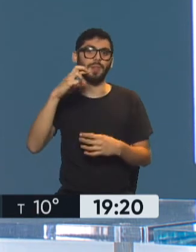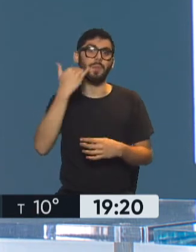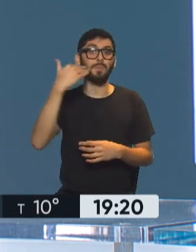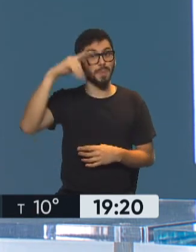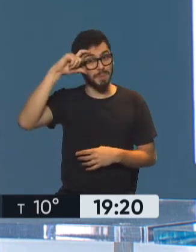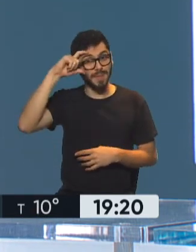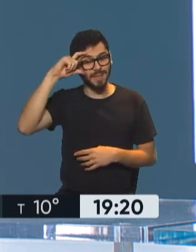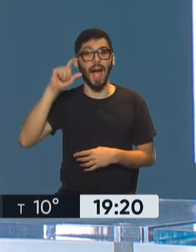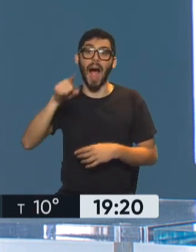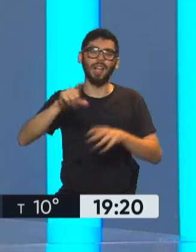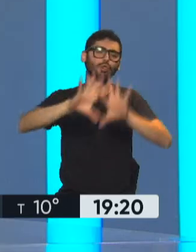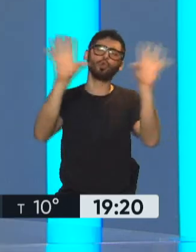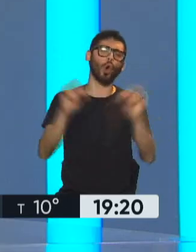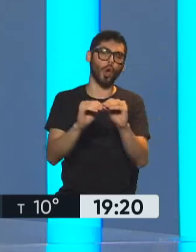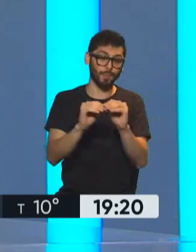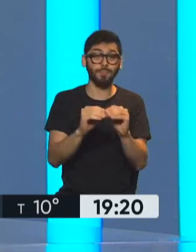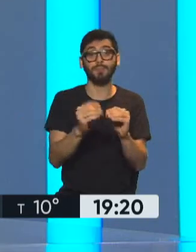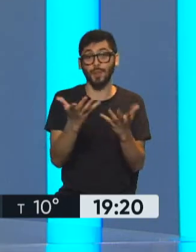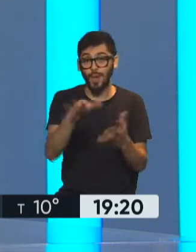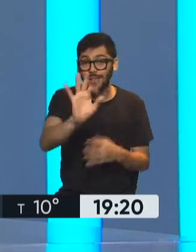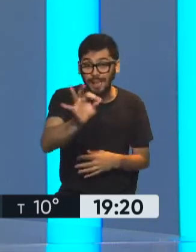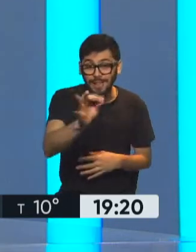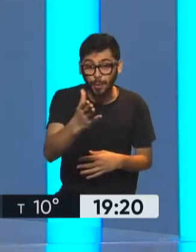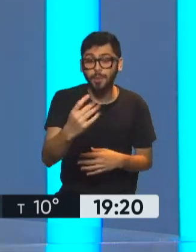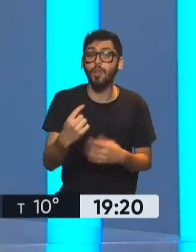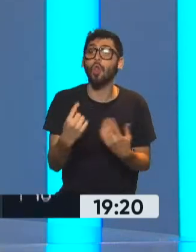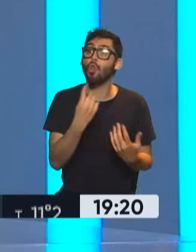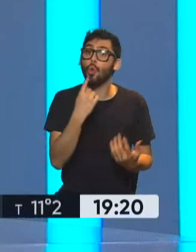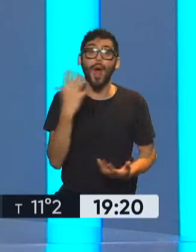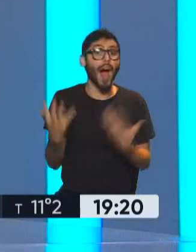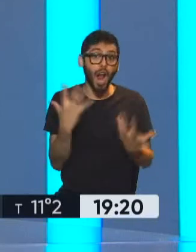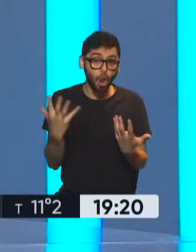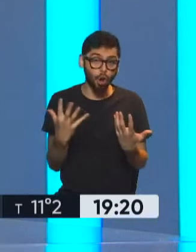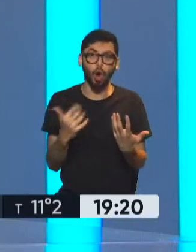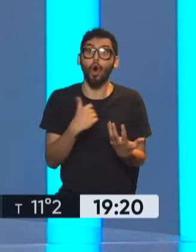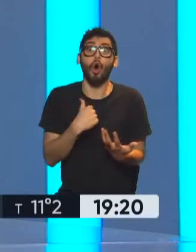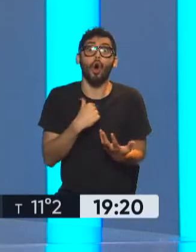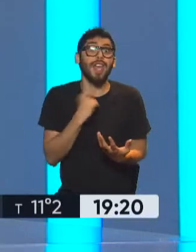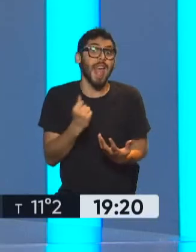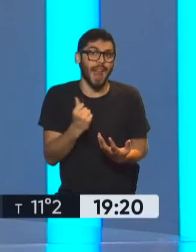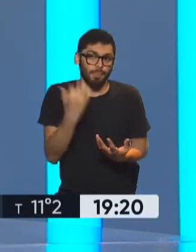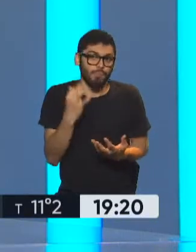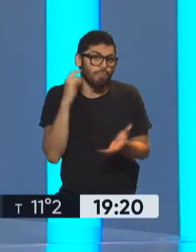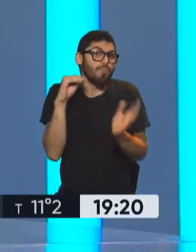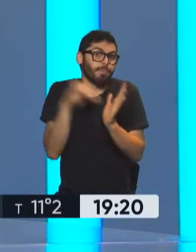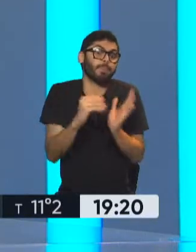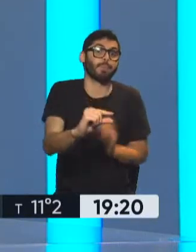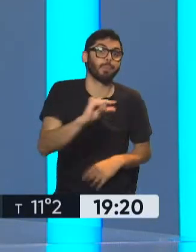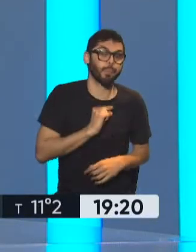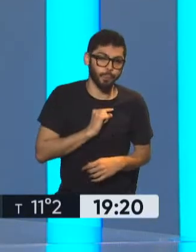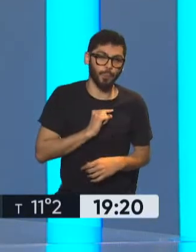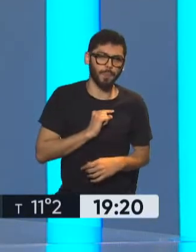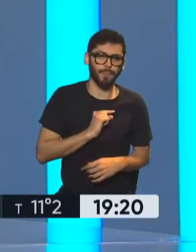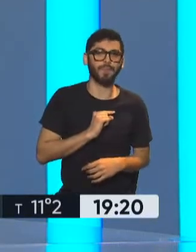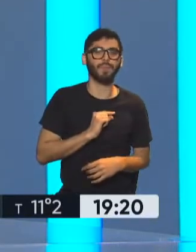que fuimos presentando. Perfecto. Ya saben entonces dónde ingresar, si tienen alguna duda, alguna consulta o si quieren poder adquirir alguno de estos programas. El